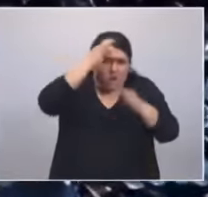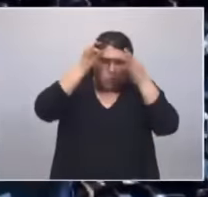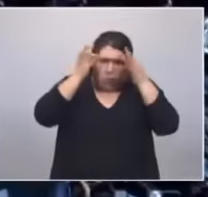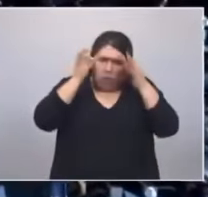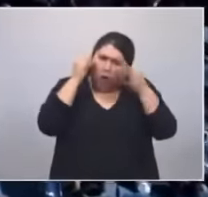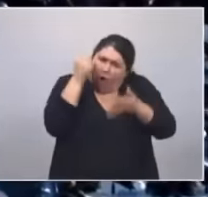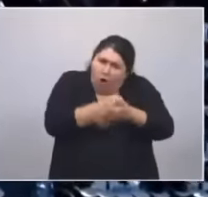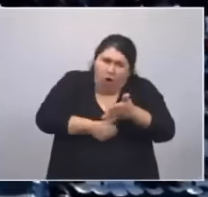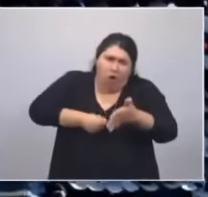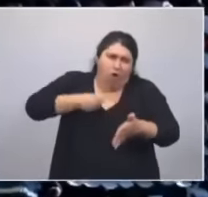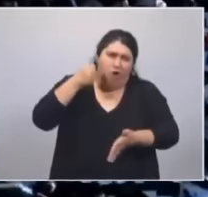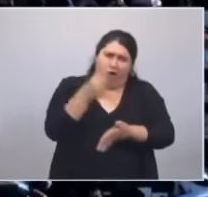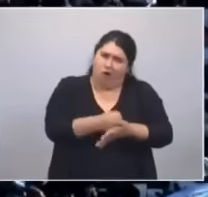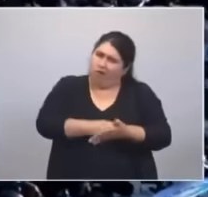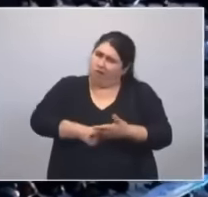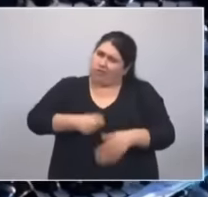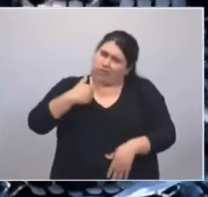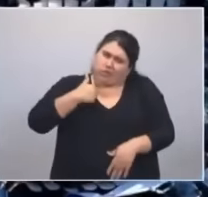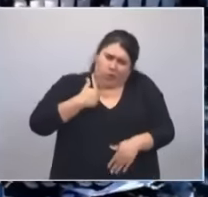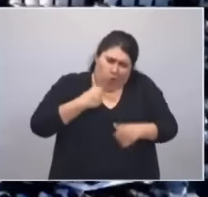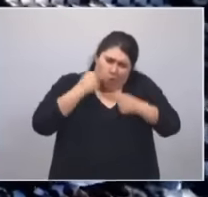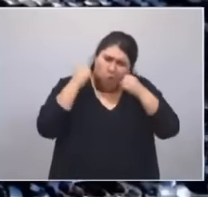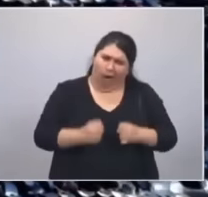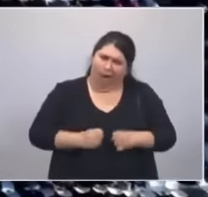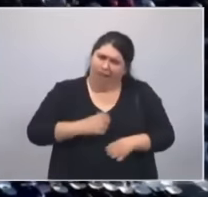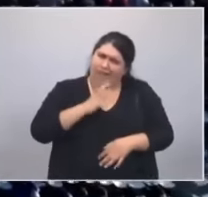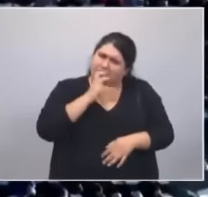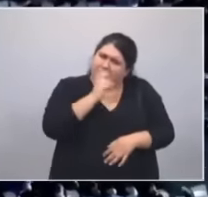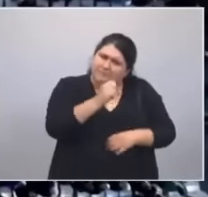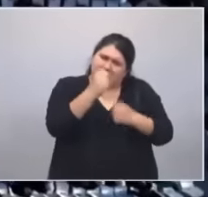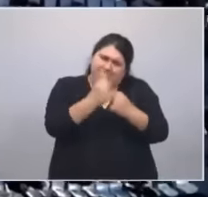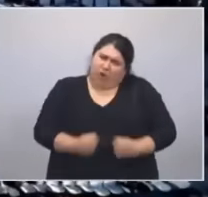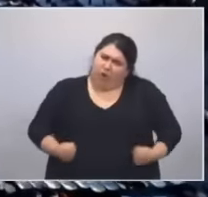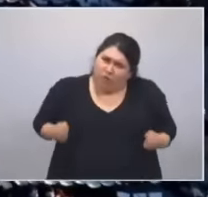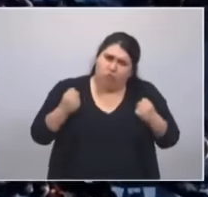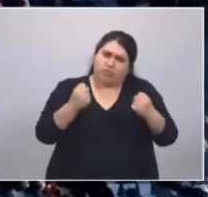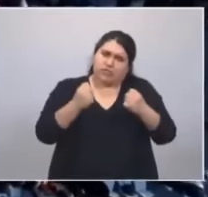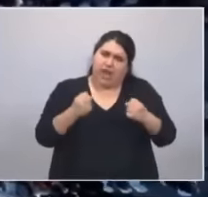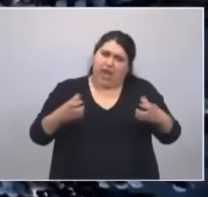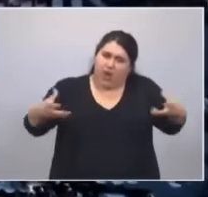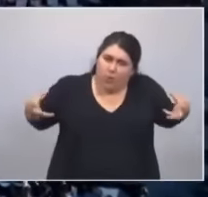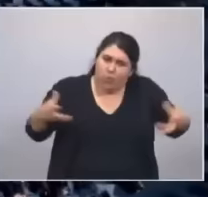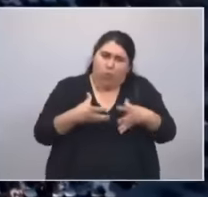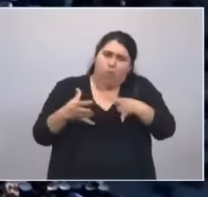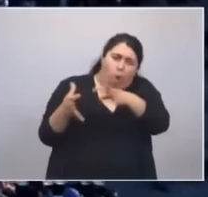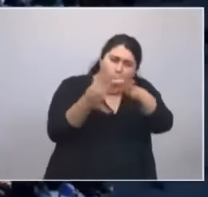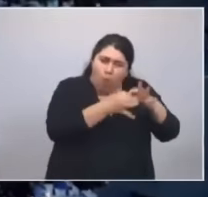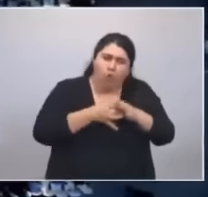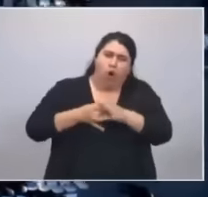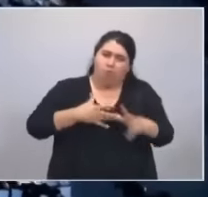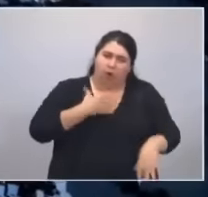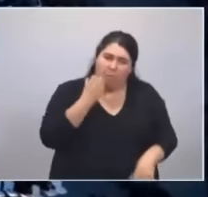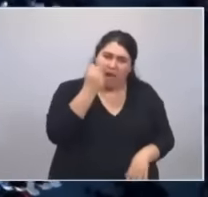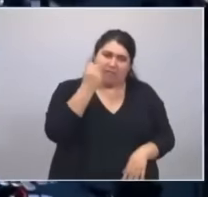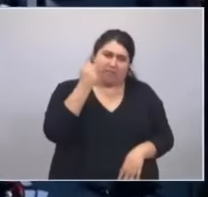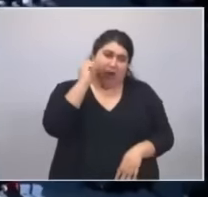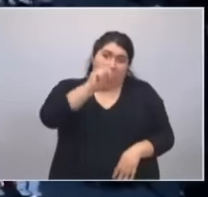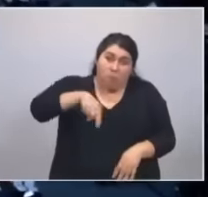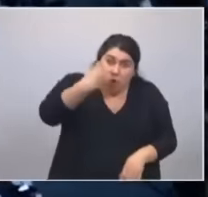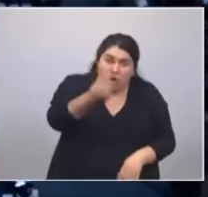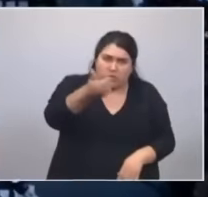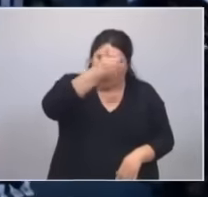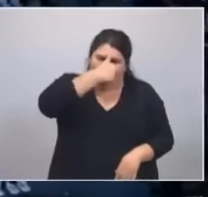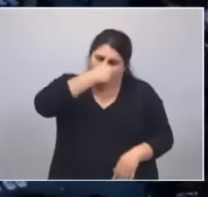voy a dejar la piel para construir el triunfo de unión por la patria el próximo domingo,